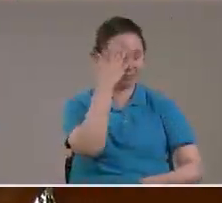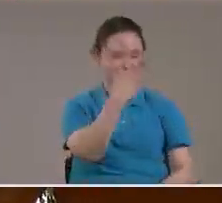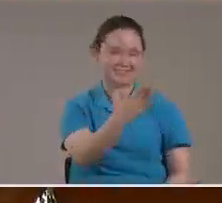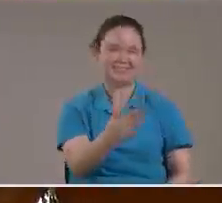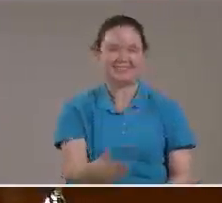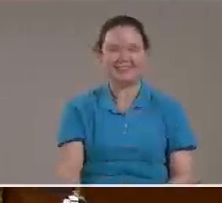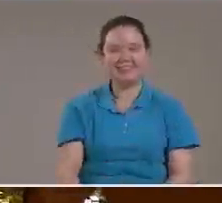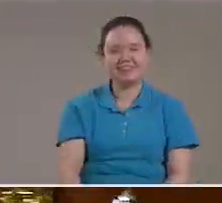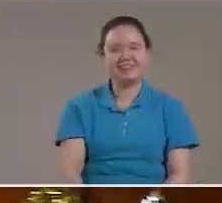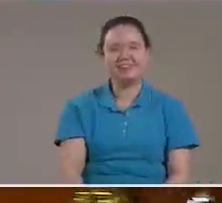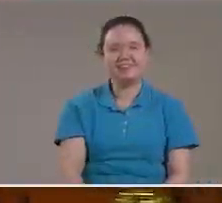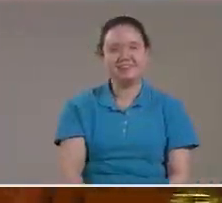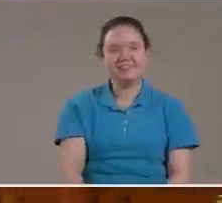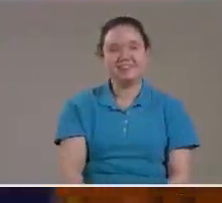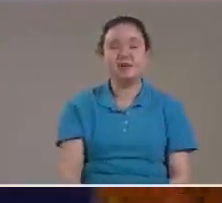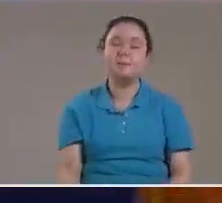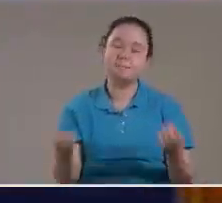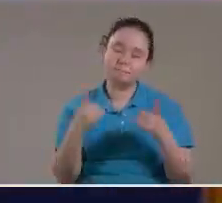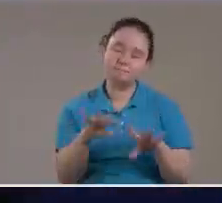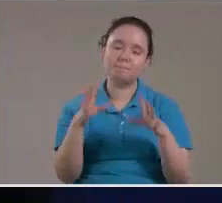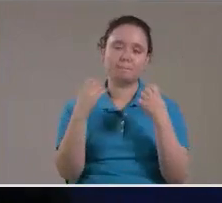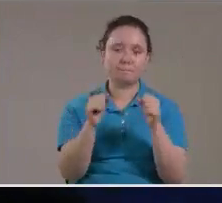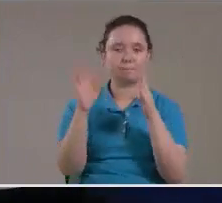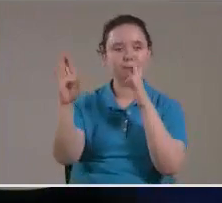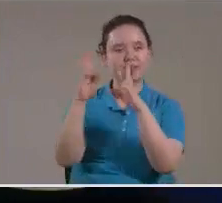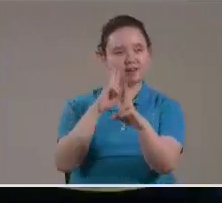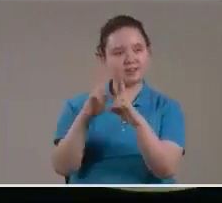Ok Ahora hagamos la relación